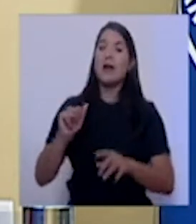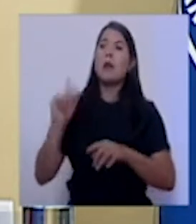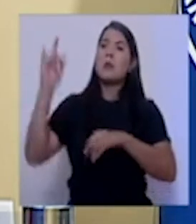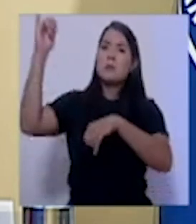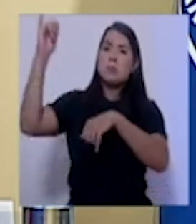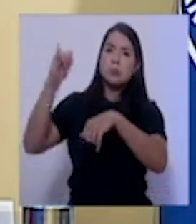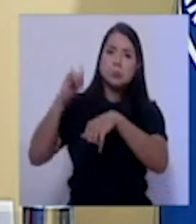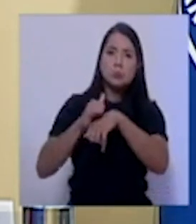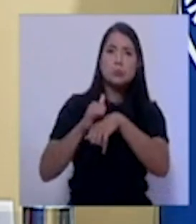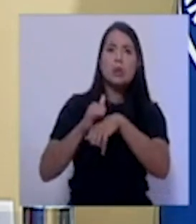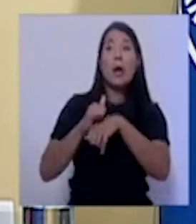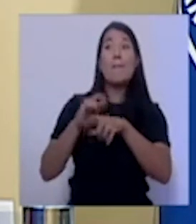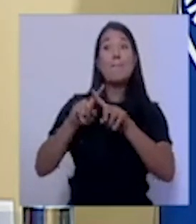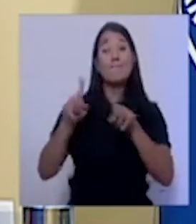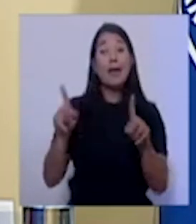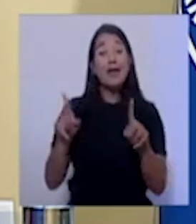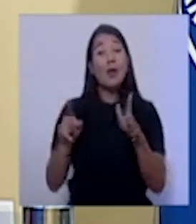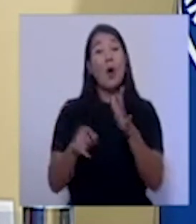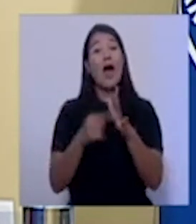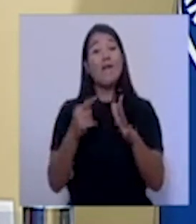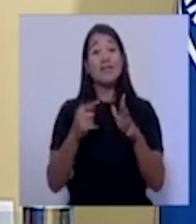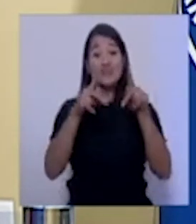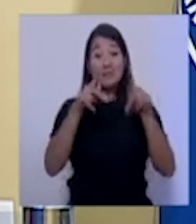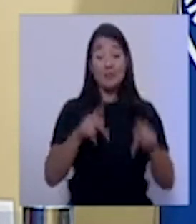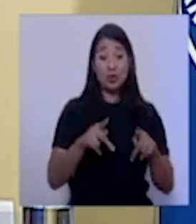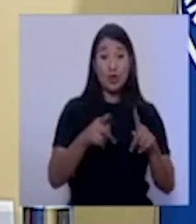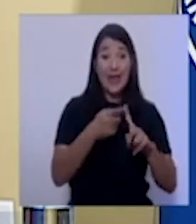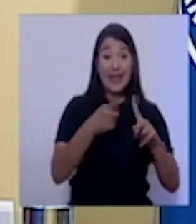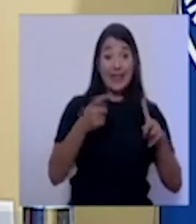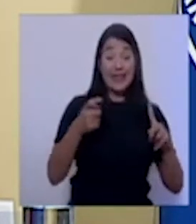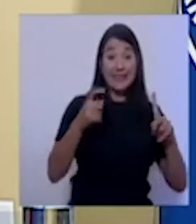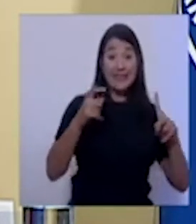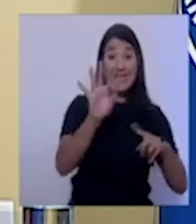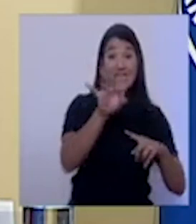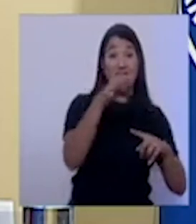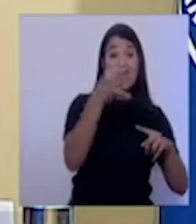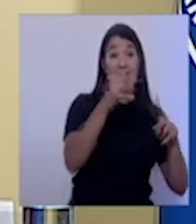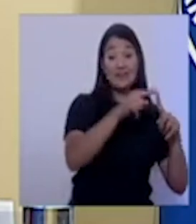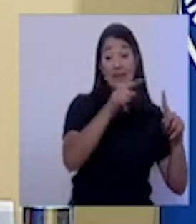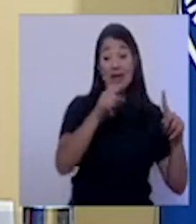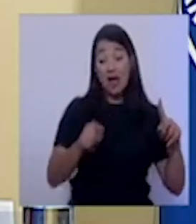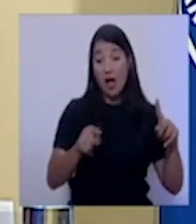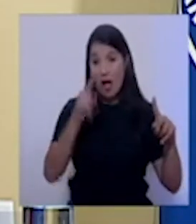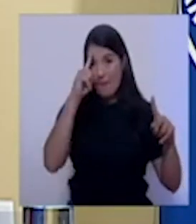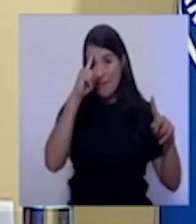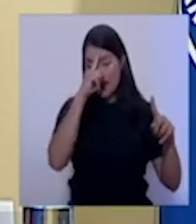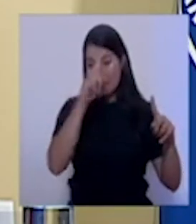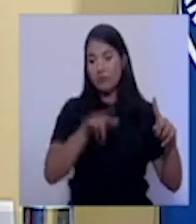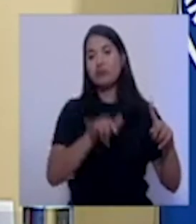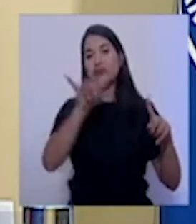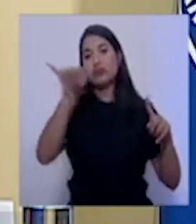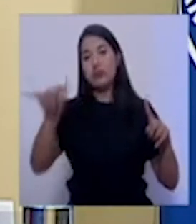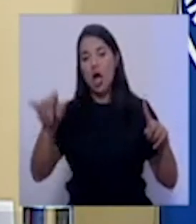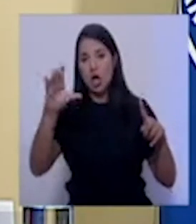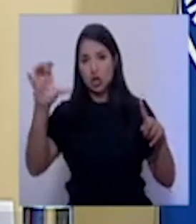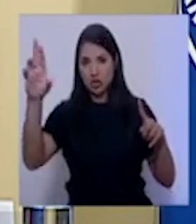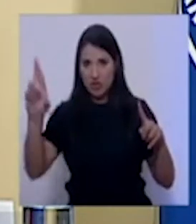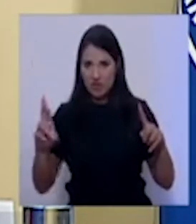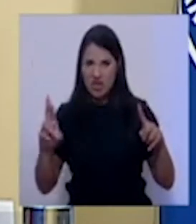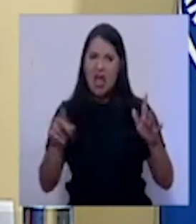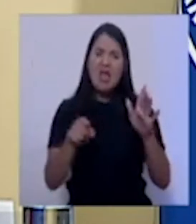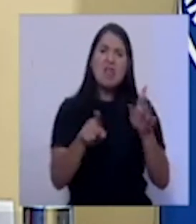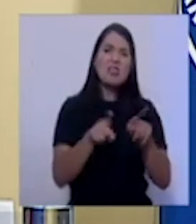pasajeros de Francia, algunos del Reino Unido y unos pocos italianos. En general,